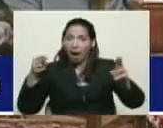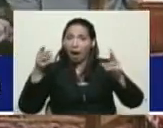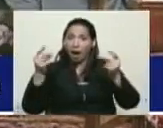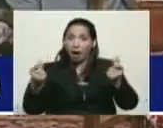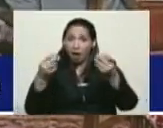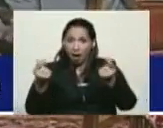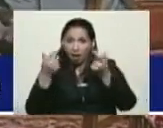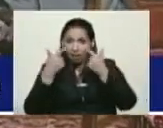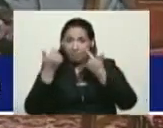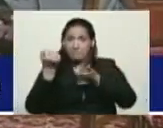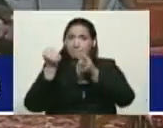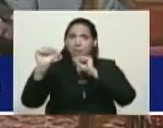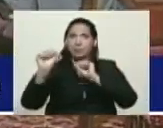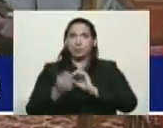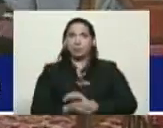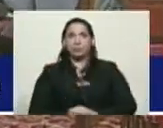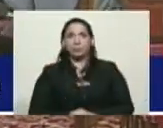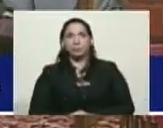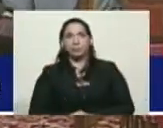prevención.